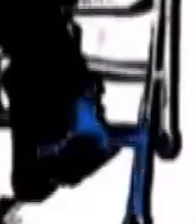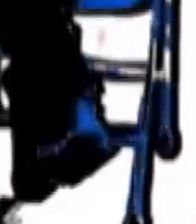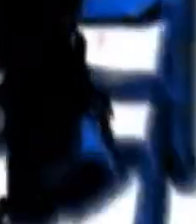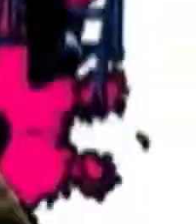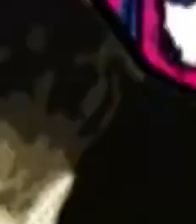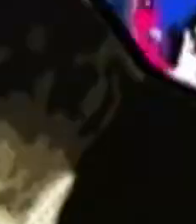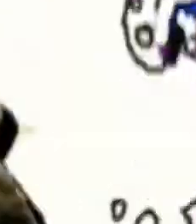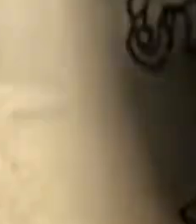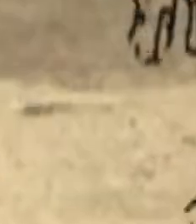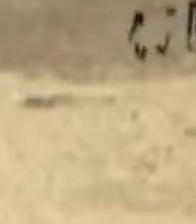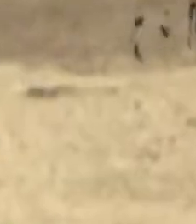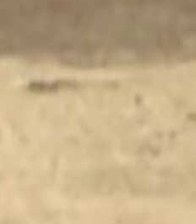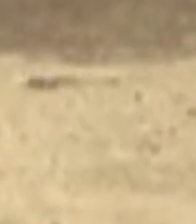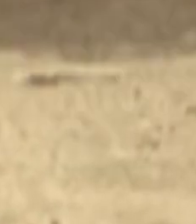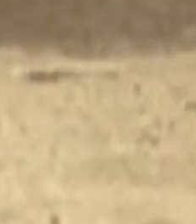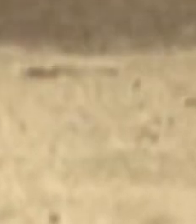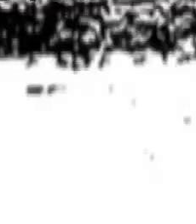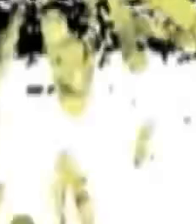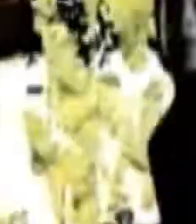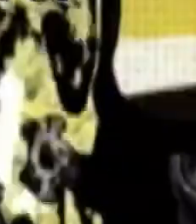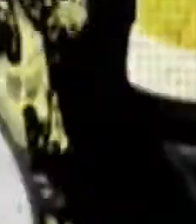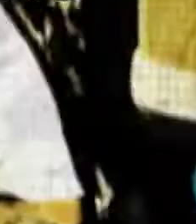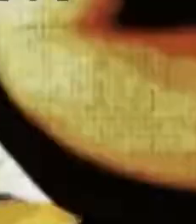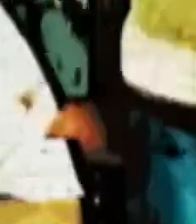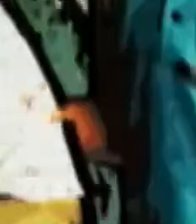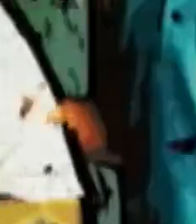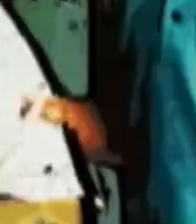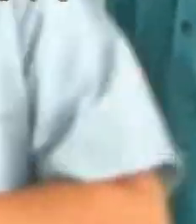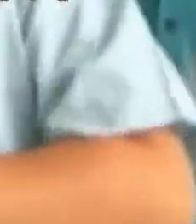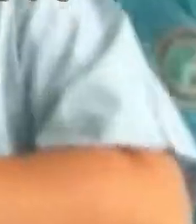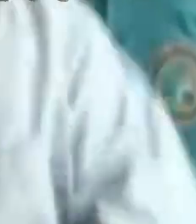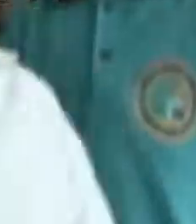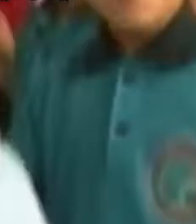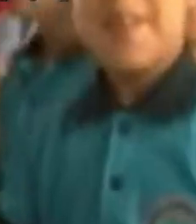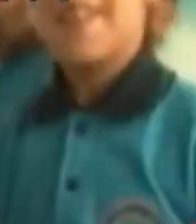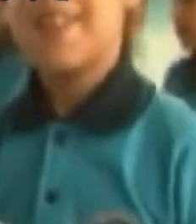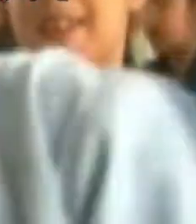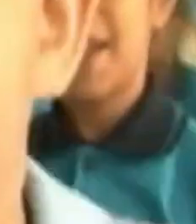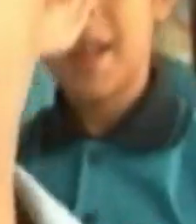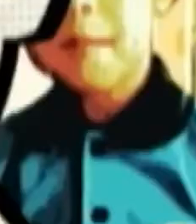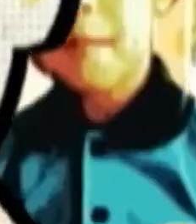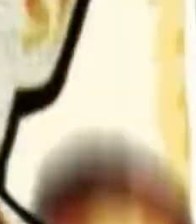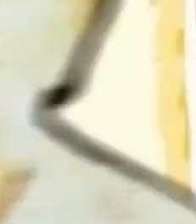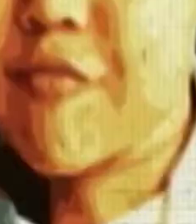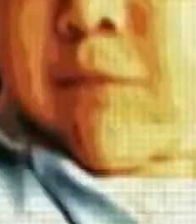La evaluación nos permite ver qué estamos haciendo bien para seguirlo haciendo.